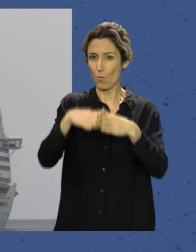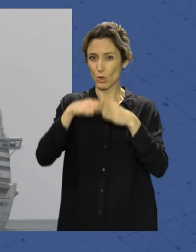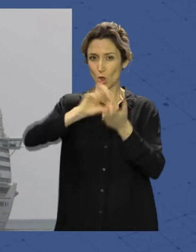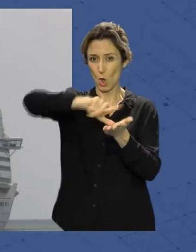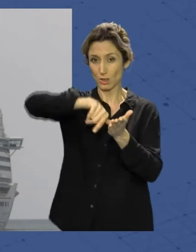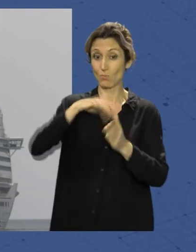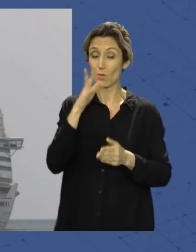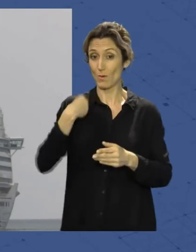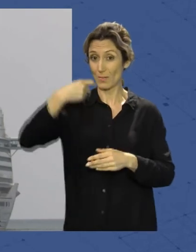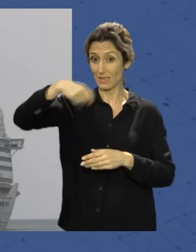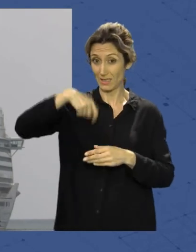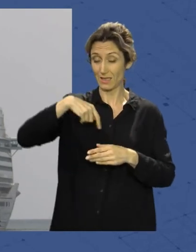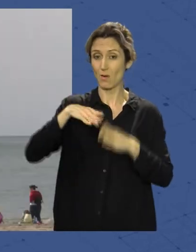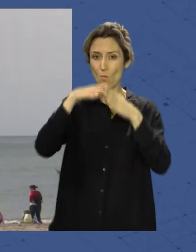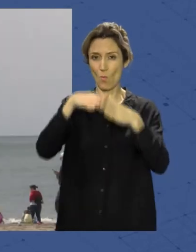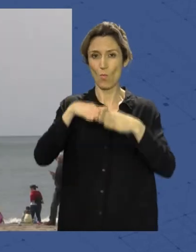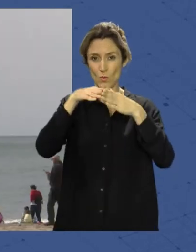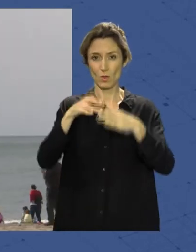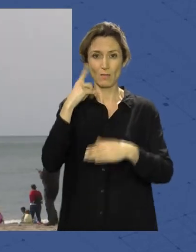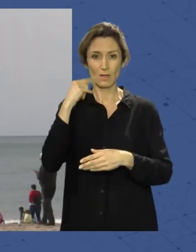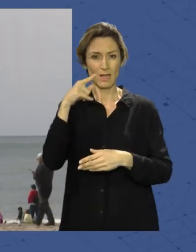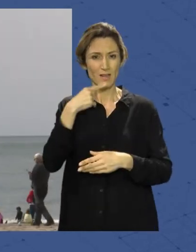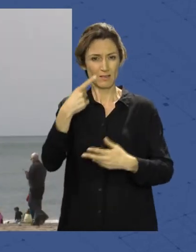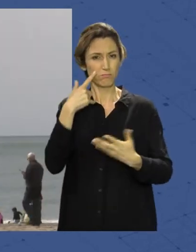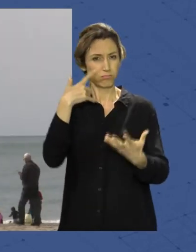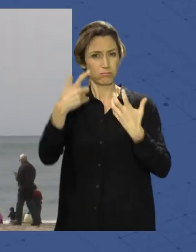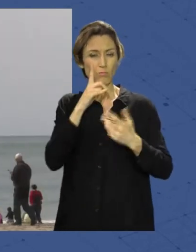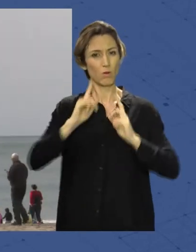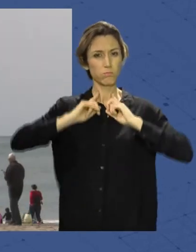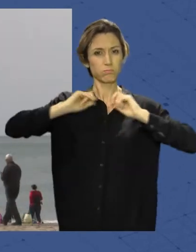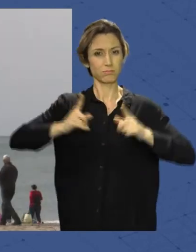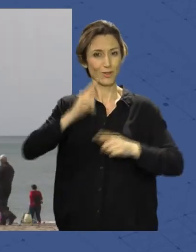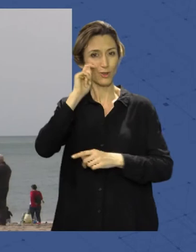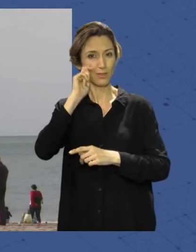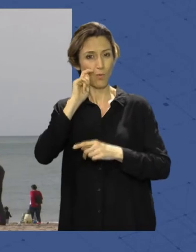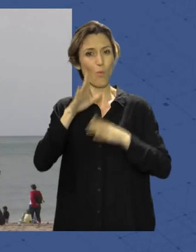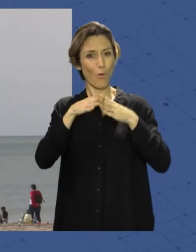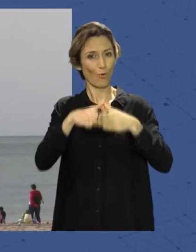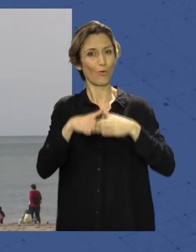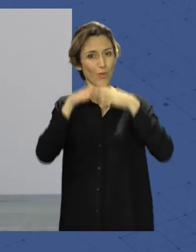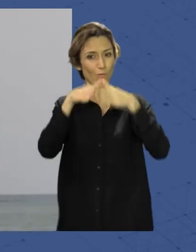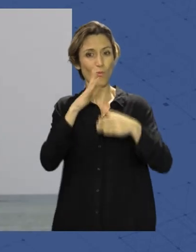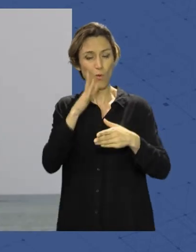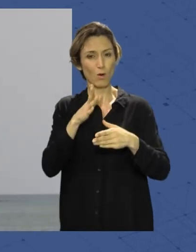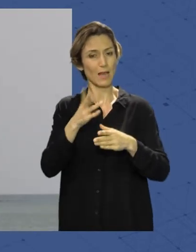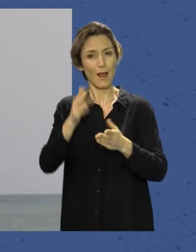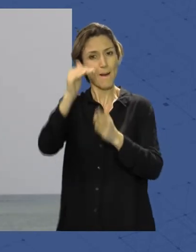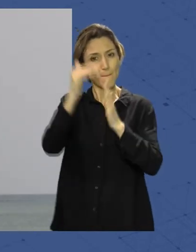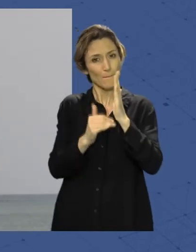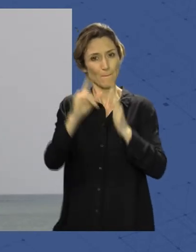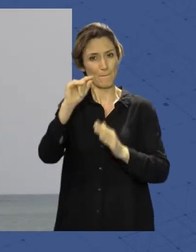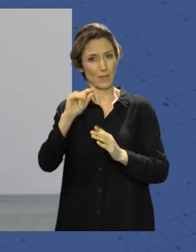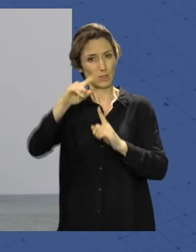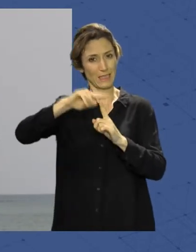la autoridad portuaria almeriense, Jesús Caicedo, ha destacado la apuesta decidida por el turismo de cruceros, con la bajada de tasas a las navieras